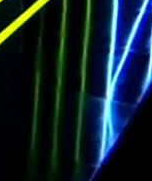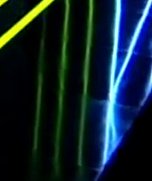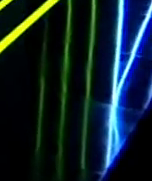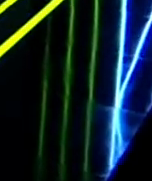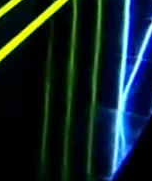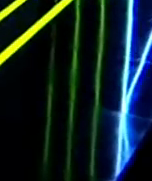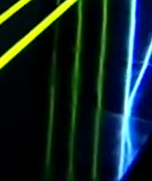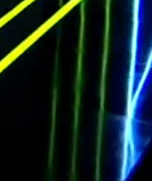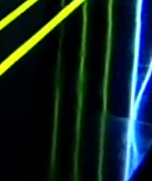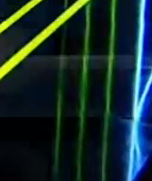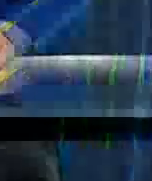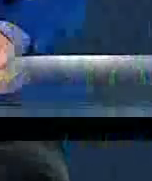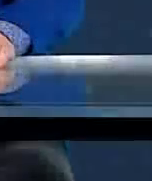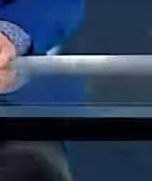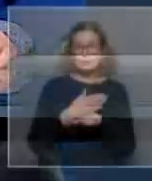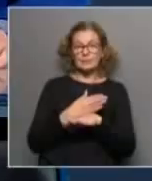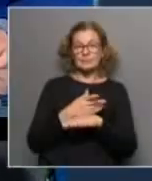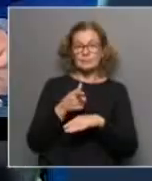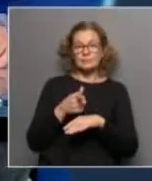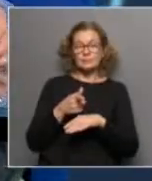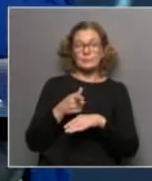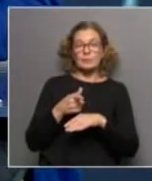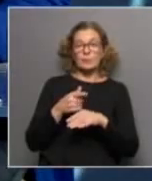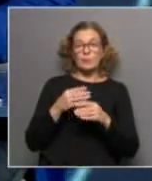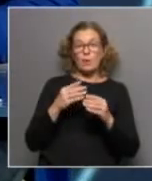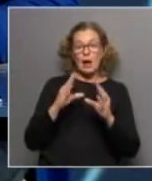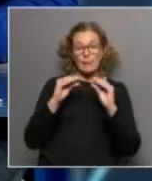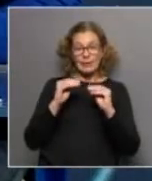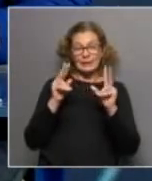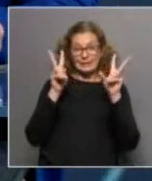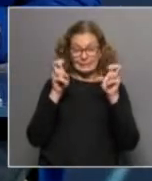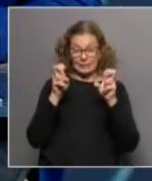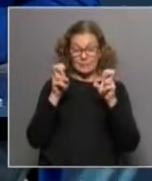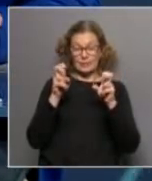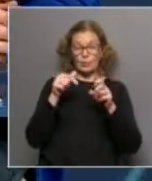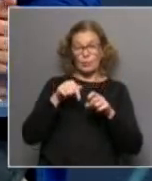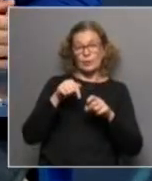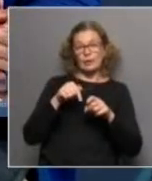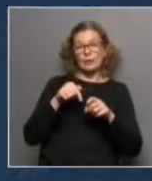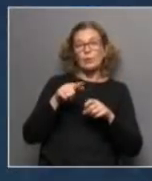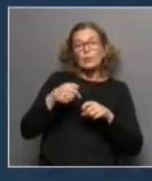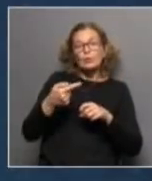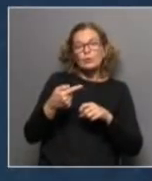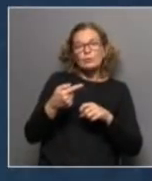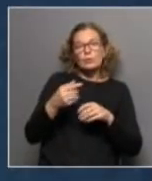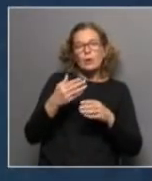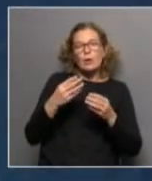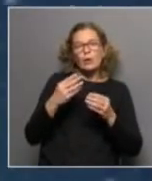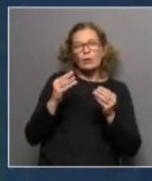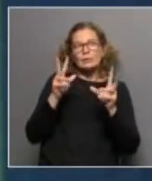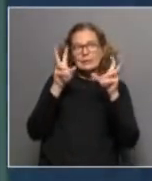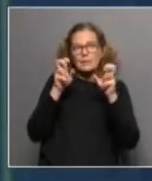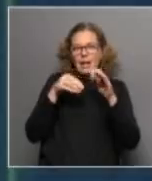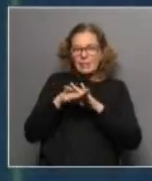como les anunciamos en el bloque anterior vamos a abordar en este último bloque otro aspecto vinculado a la pobreza y a la